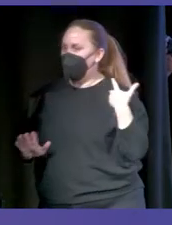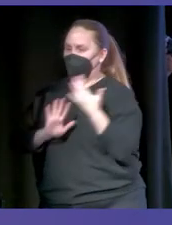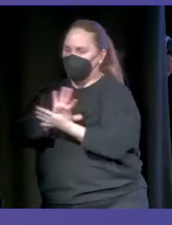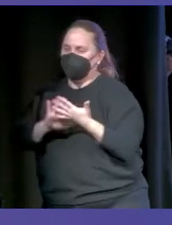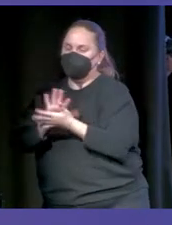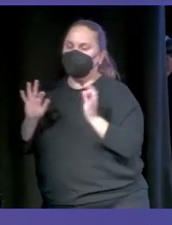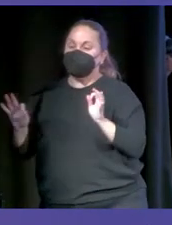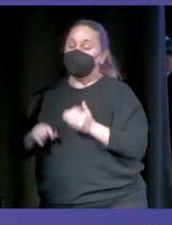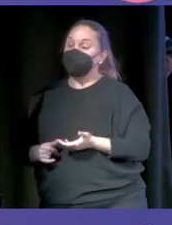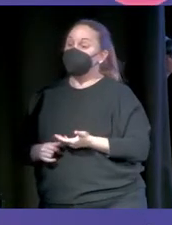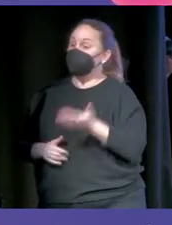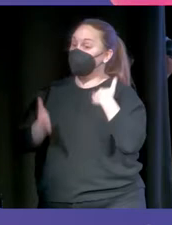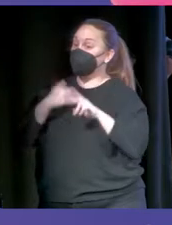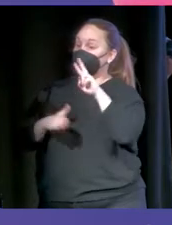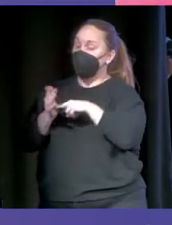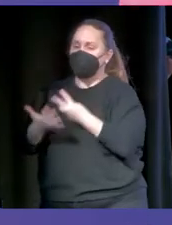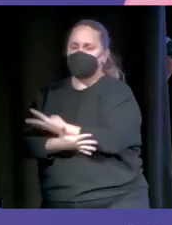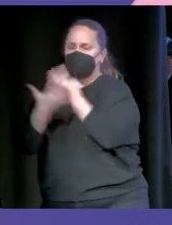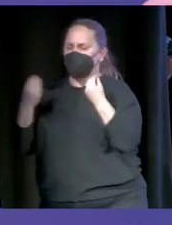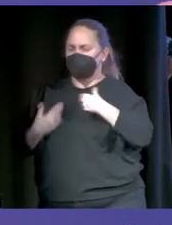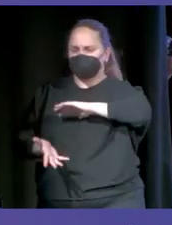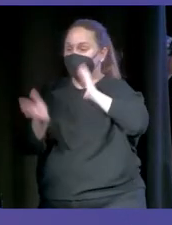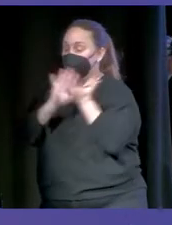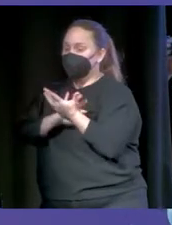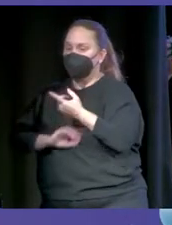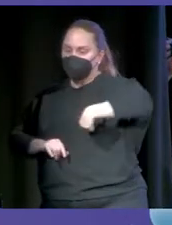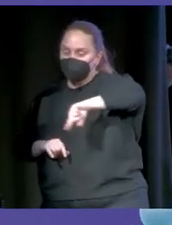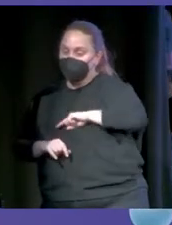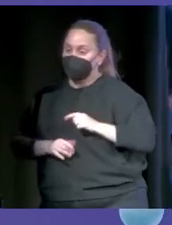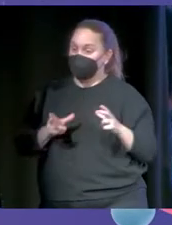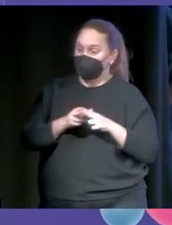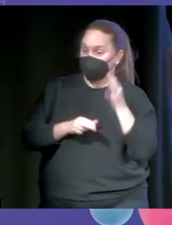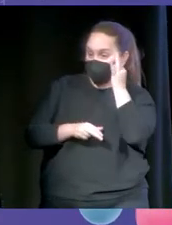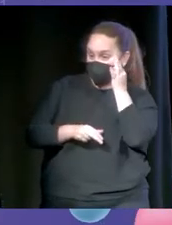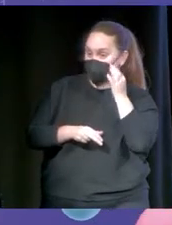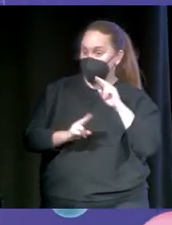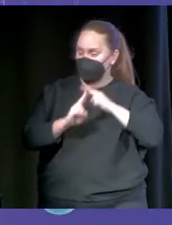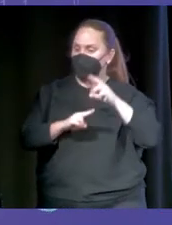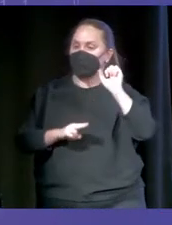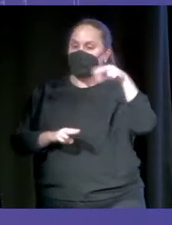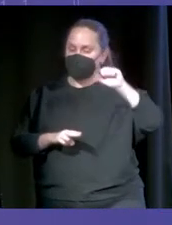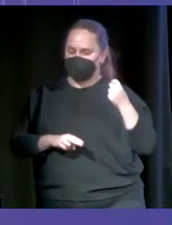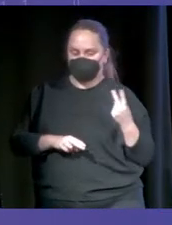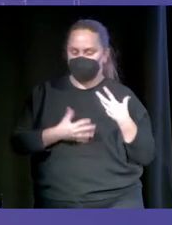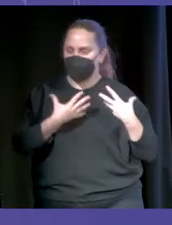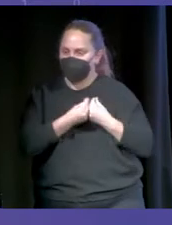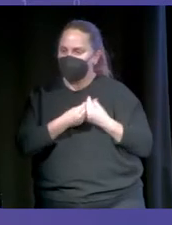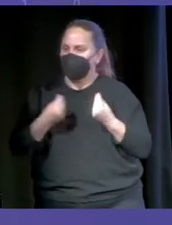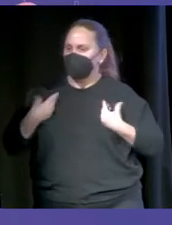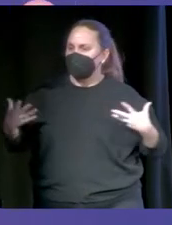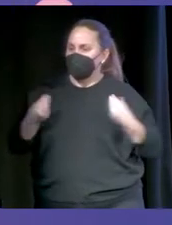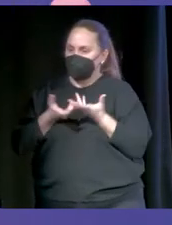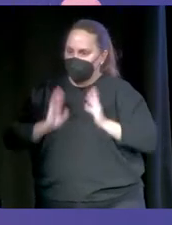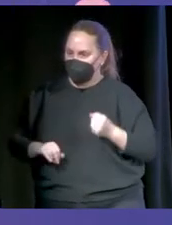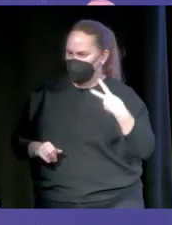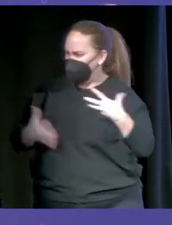porque llevábamos cuatro años sin parar. Digo llevábamos, mi socia y yo, Ana y yo, que habíamos montado una empresa juntos, una vida juntos, teníamos dos hijos